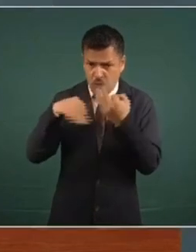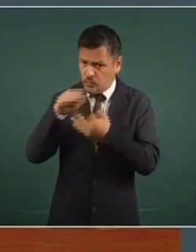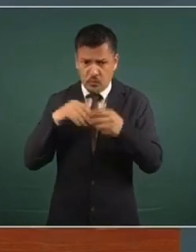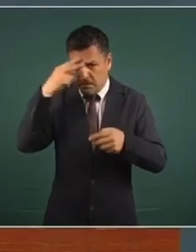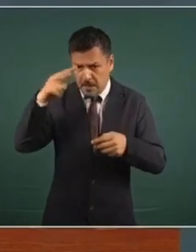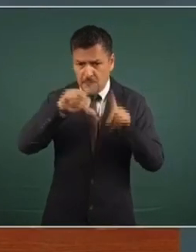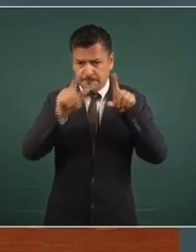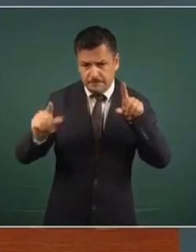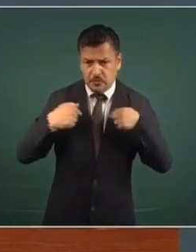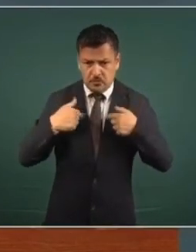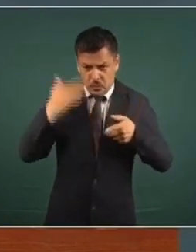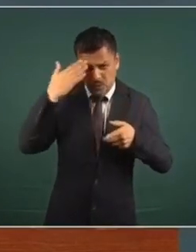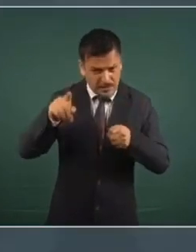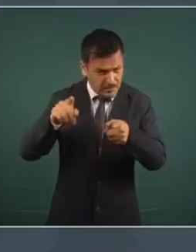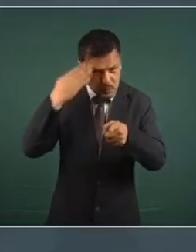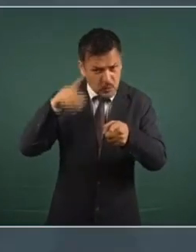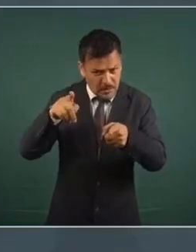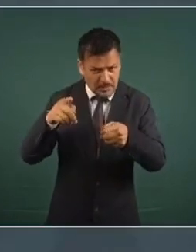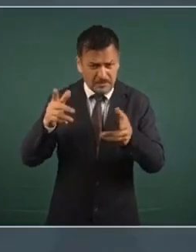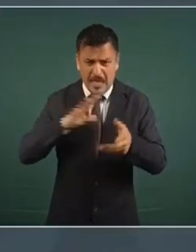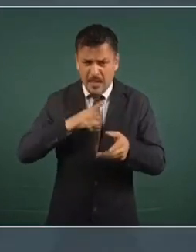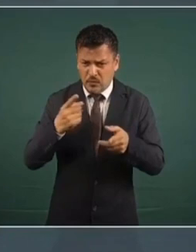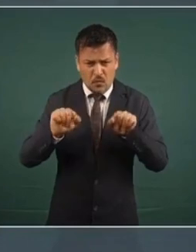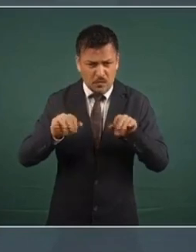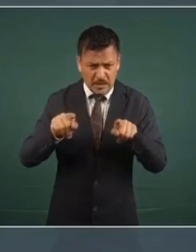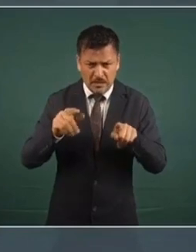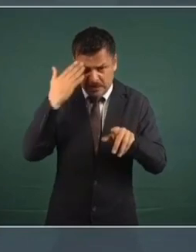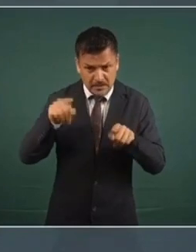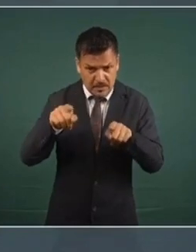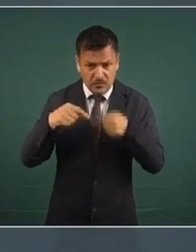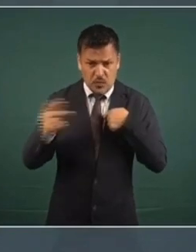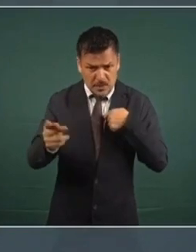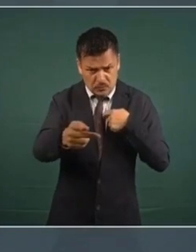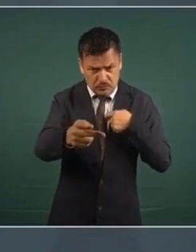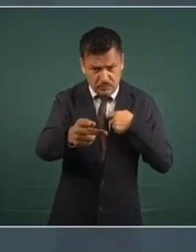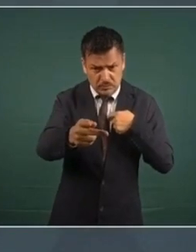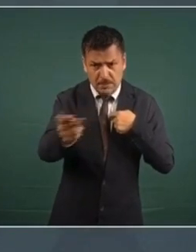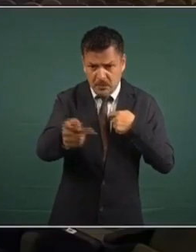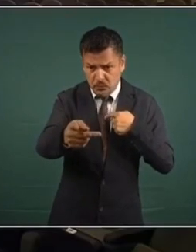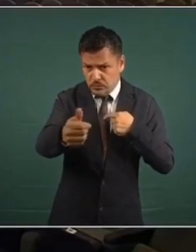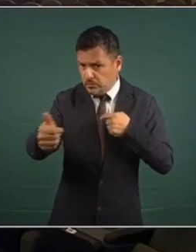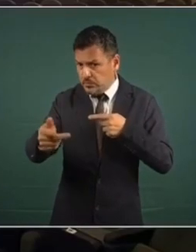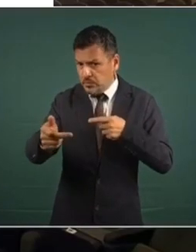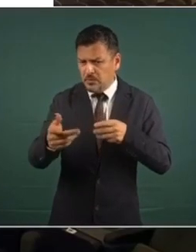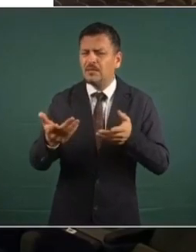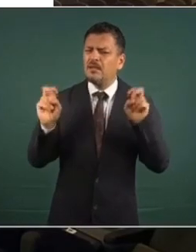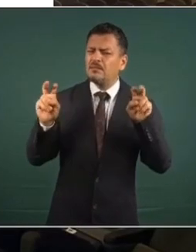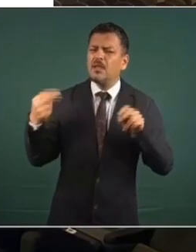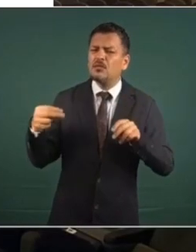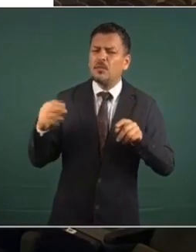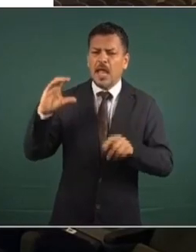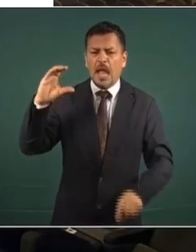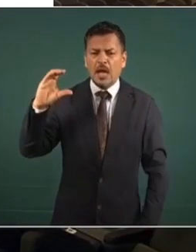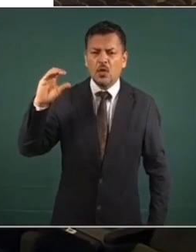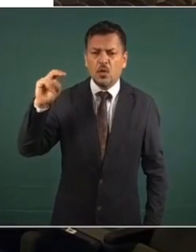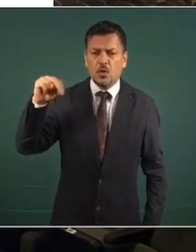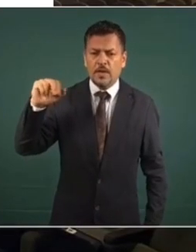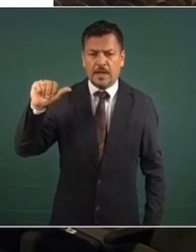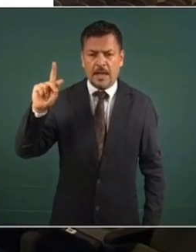a todos los mexicanos, ¿sabían que existía ese organismo? Hago esa pregunta. Por cierto, ¿cómo se llama? Conapret.